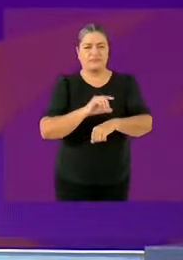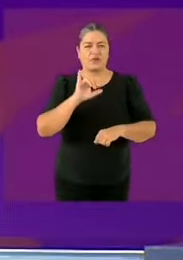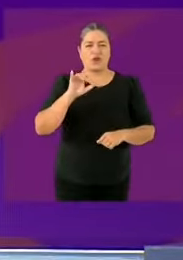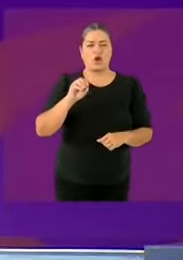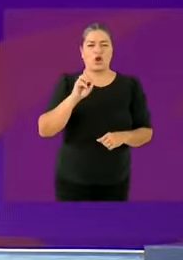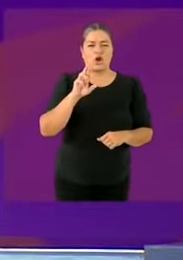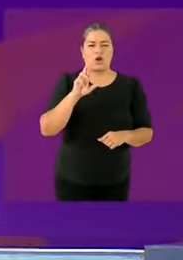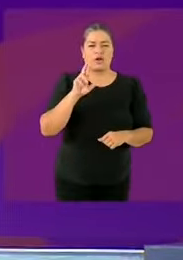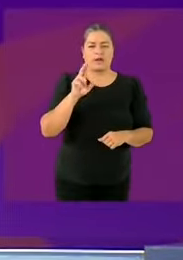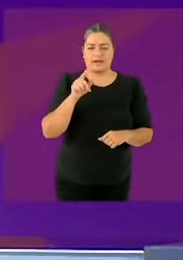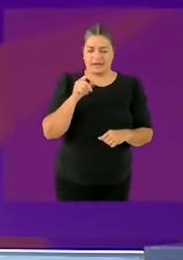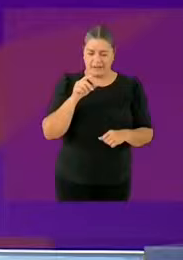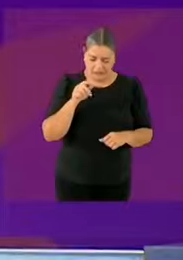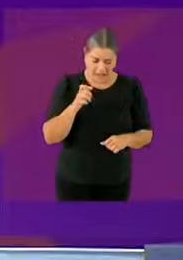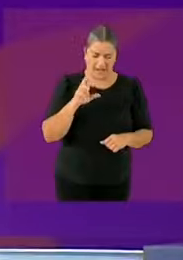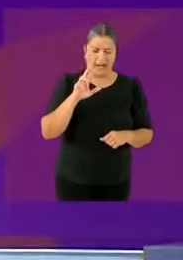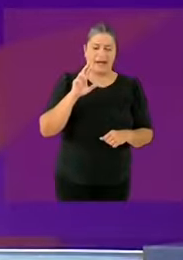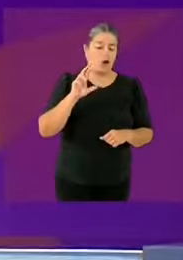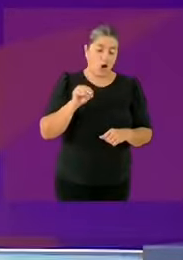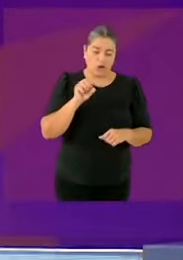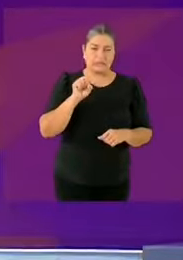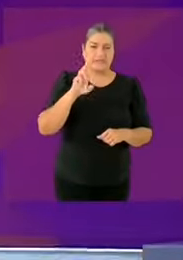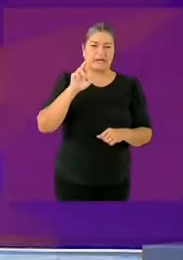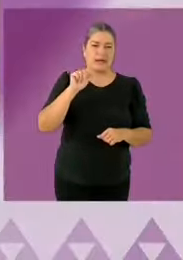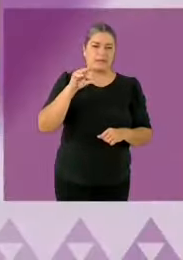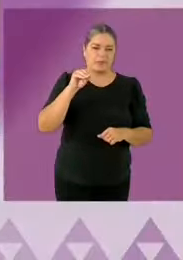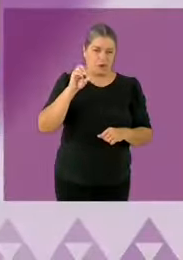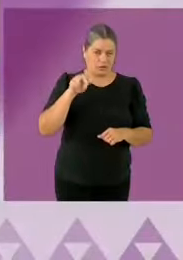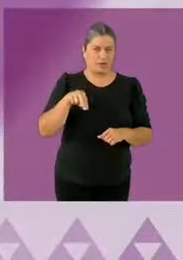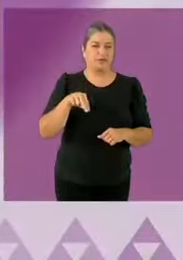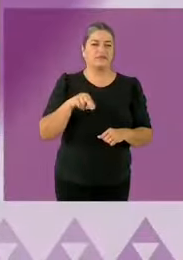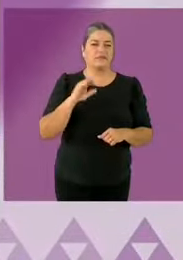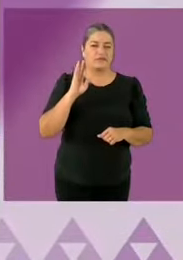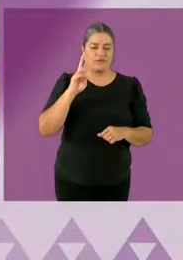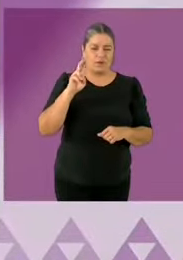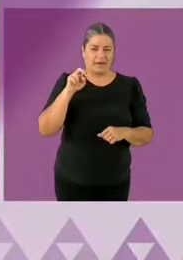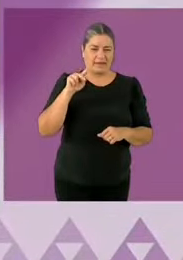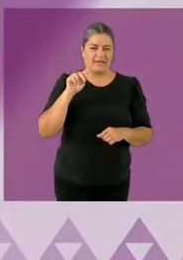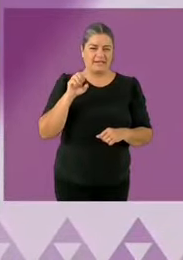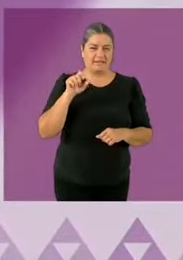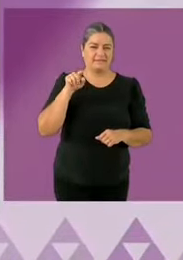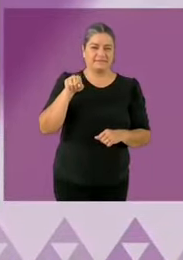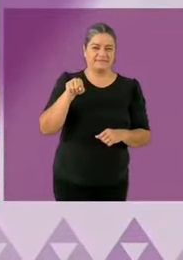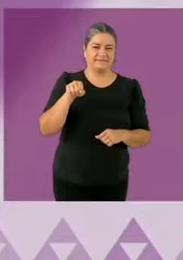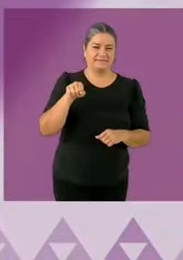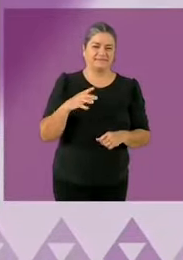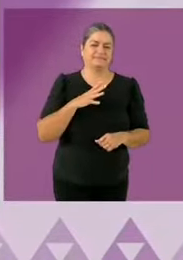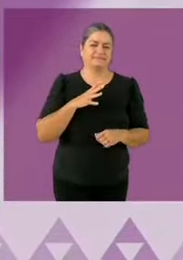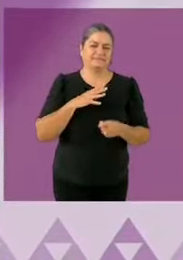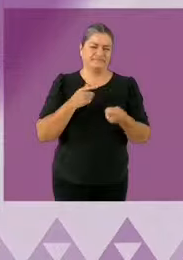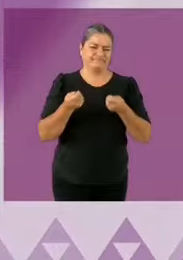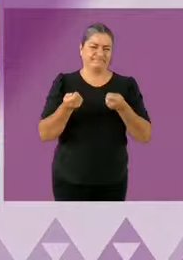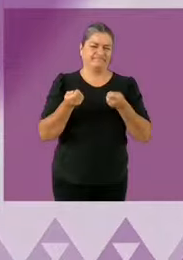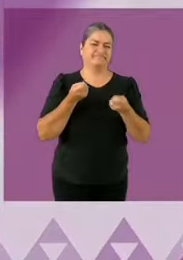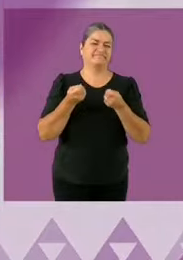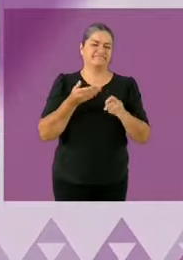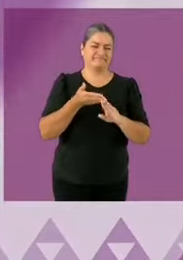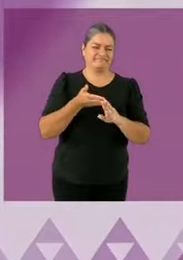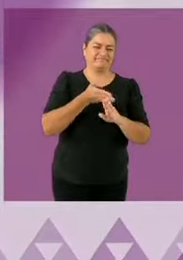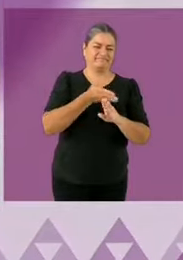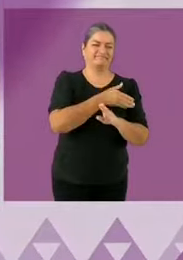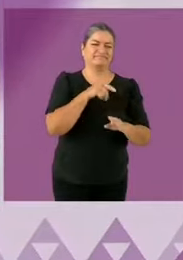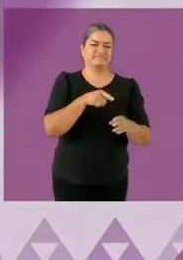ciudadanos de manera plural y determinaron hacer la Agencia Nacional Anticorrupción para poder seguir